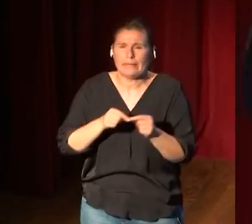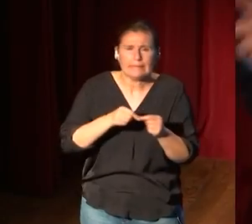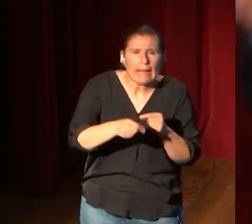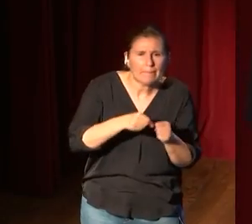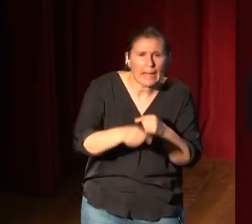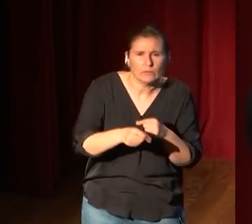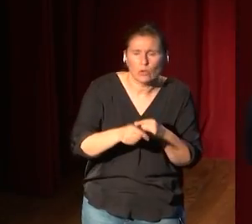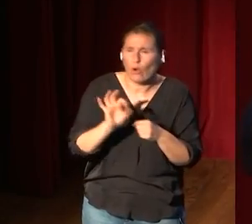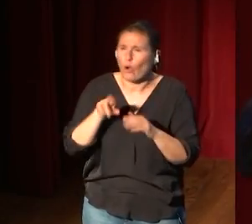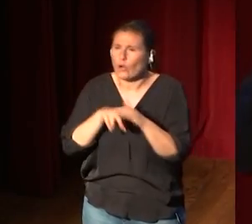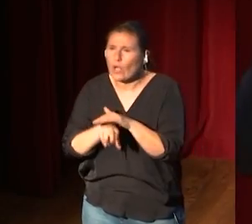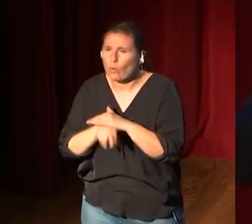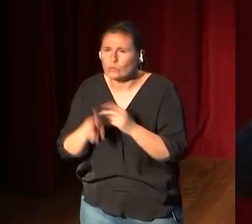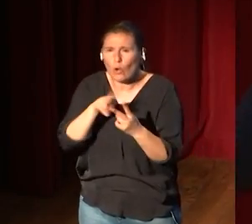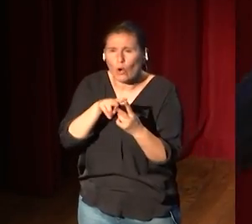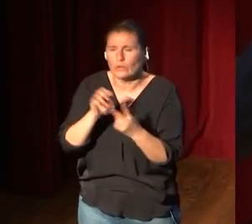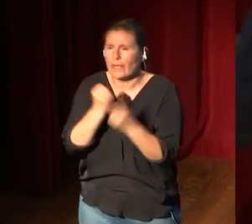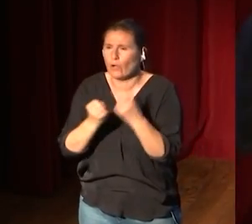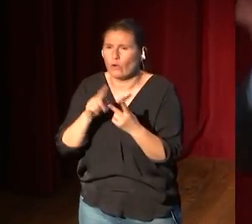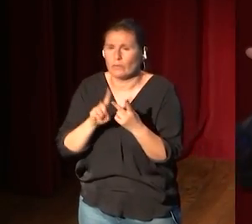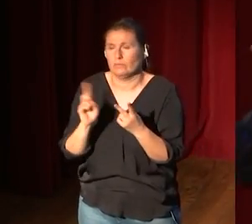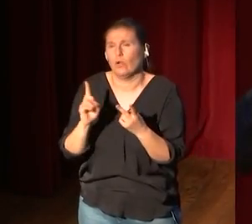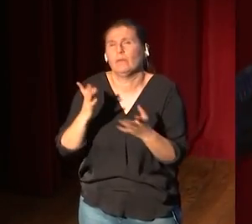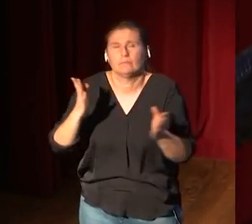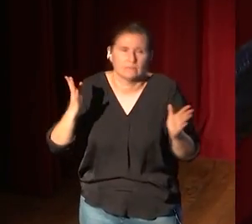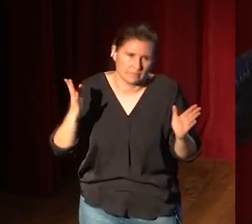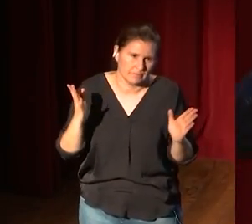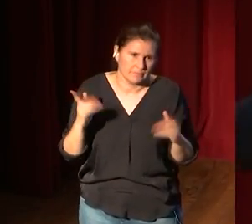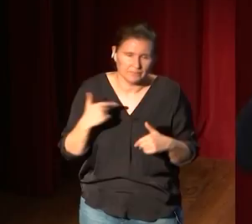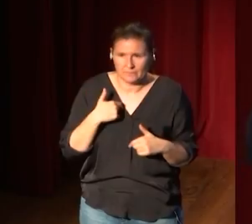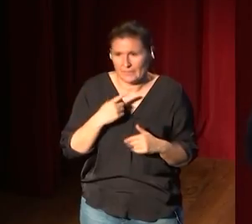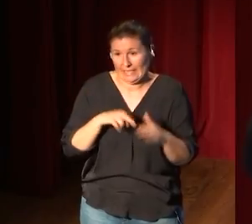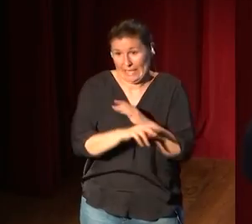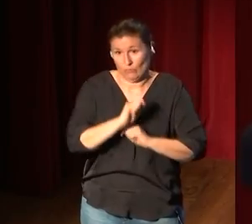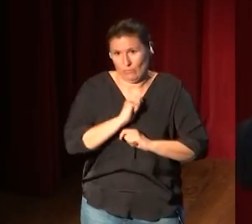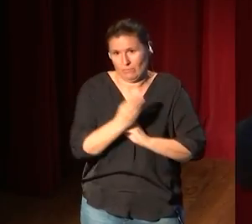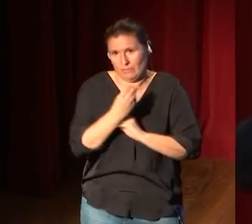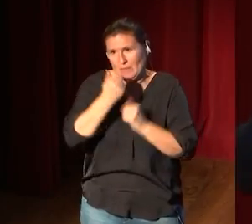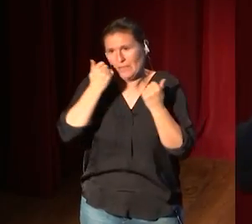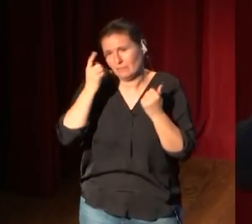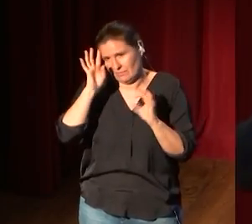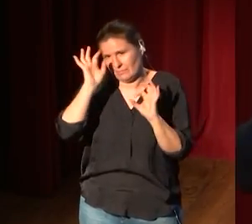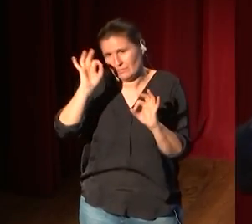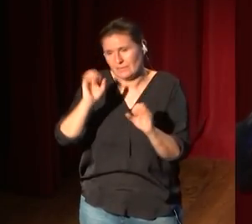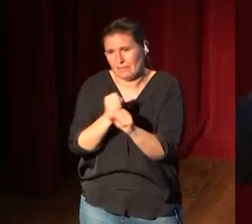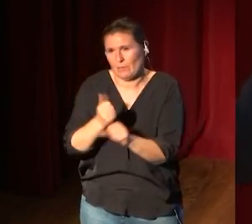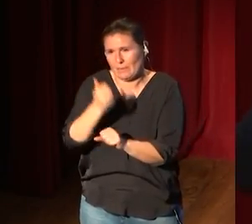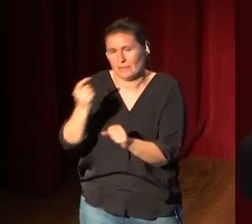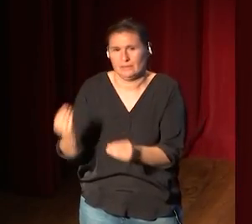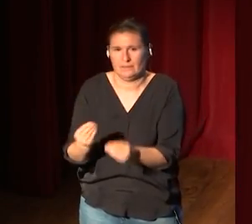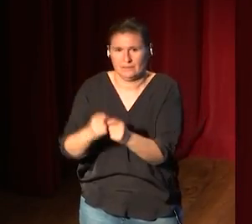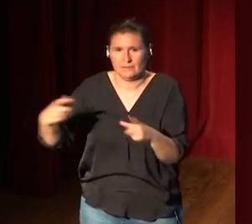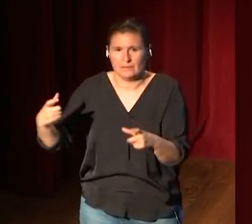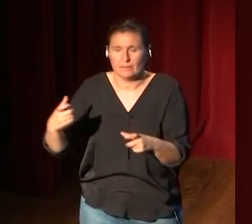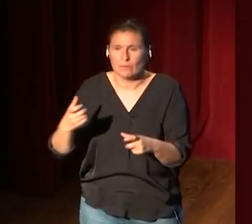ni siquiera de recursos económicos? hombre si nos dan evidentemente más recursos probablemente más haremos es una